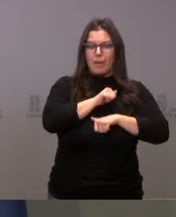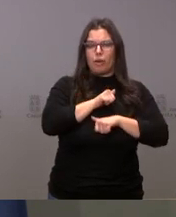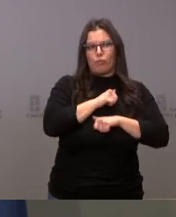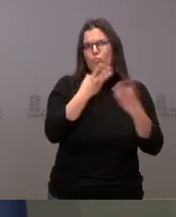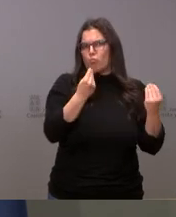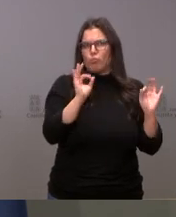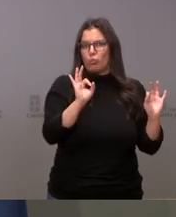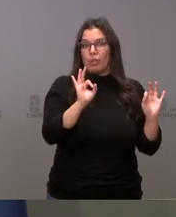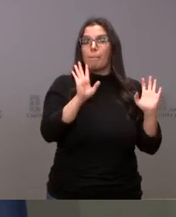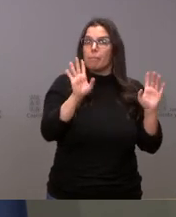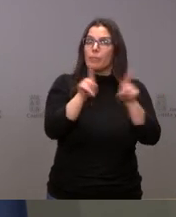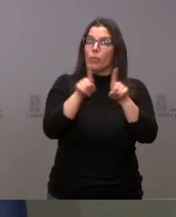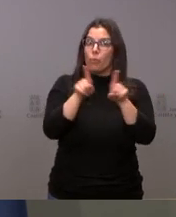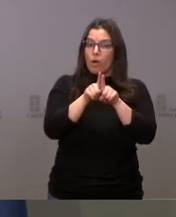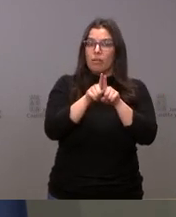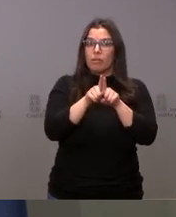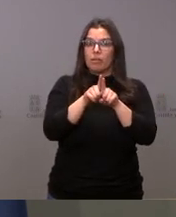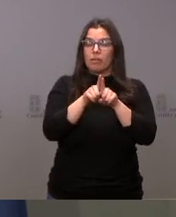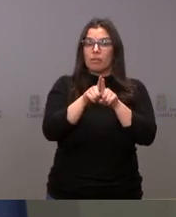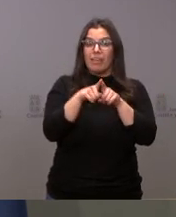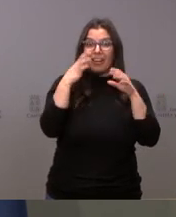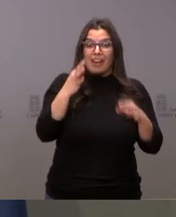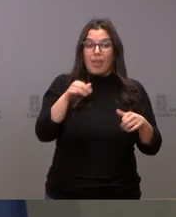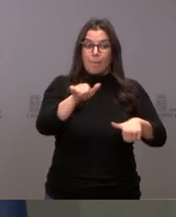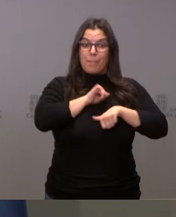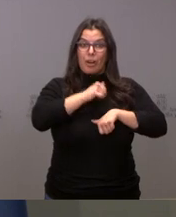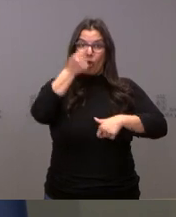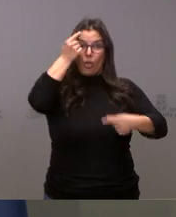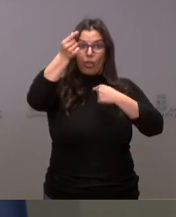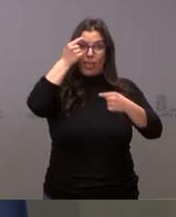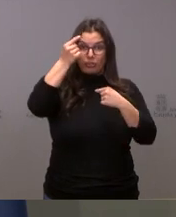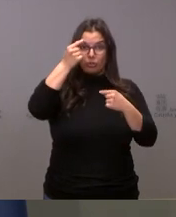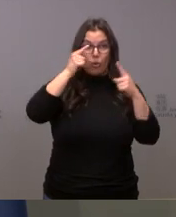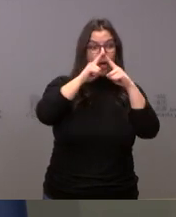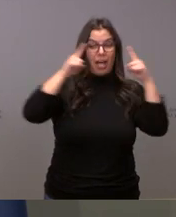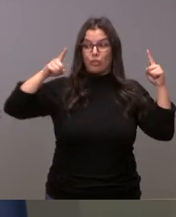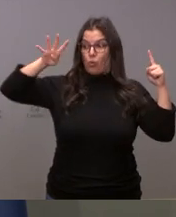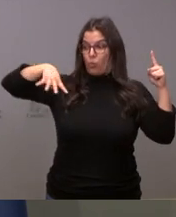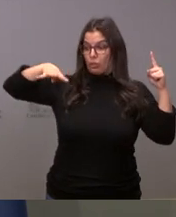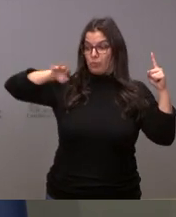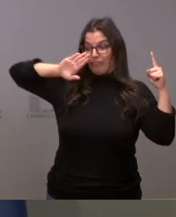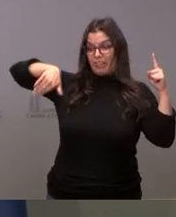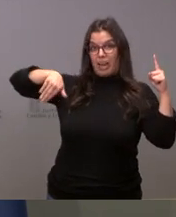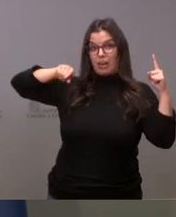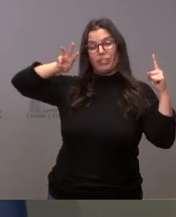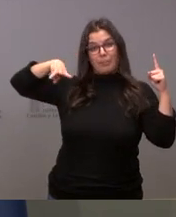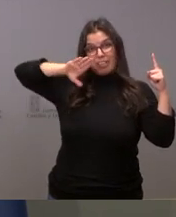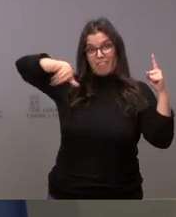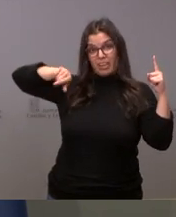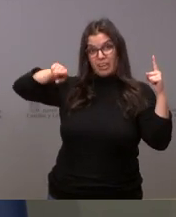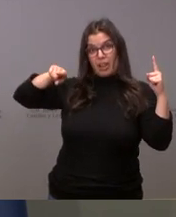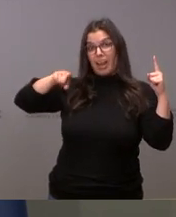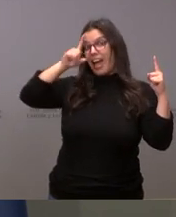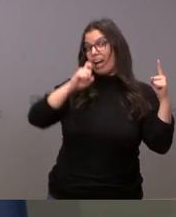muchas, no obstante lo cual es el nivel más bajo de un cuatro trimestre desde el año 2007 y, por tanto, el menor nivel